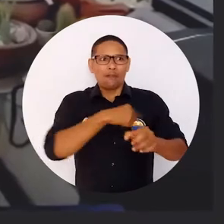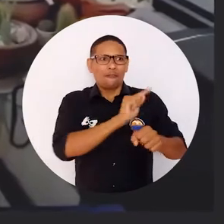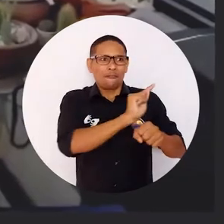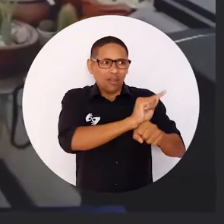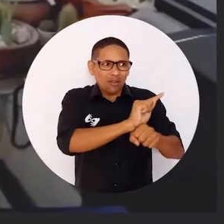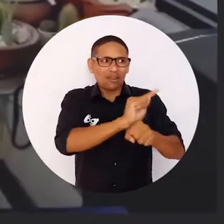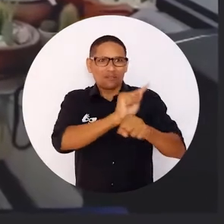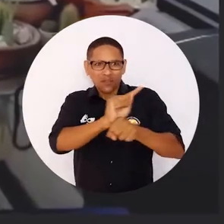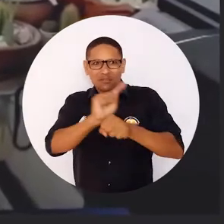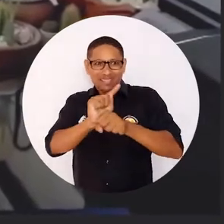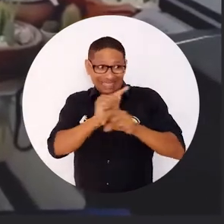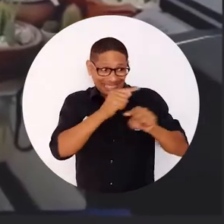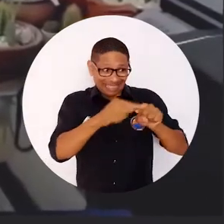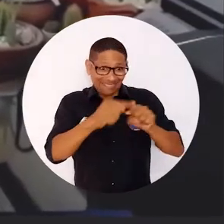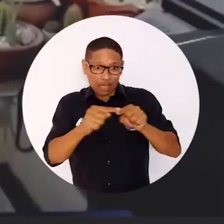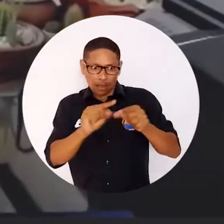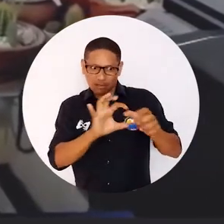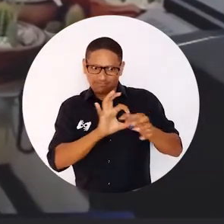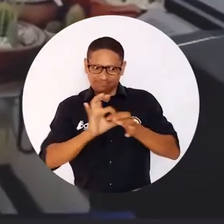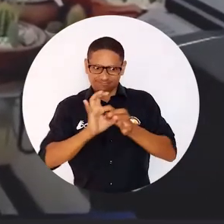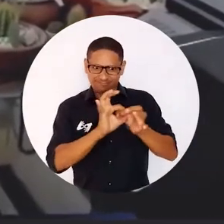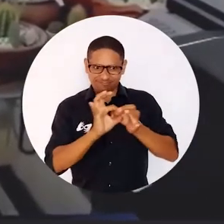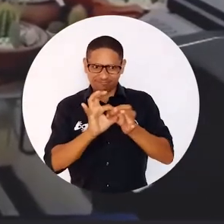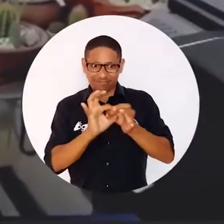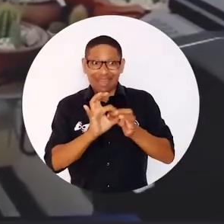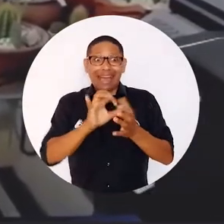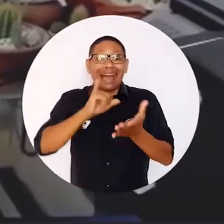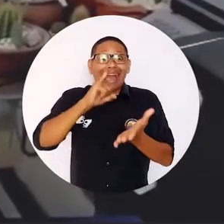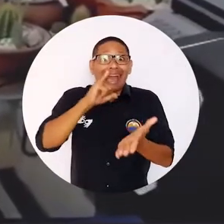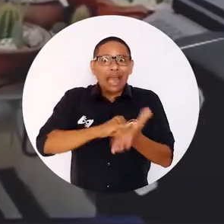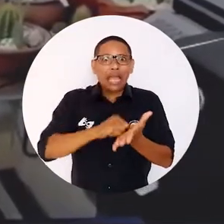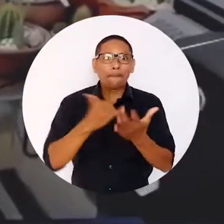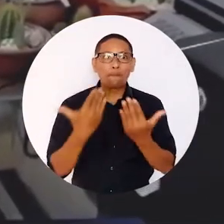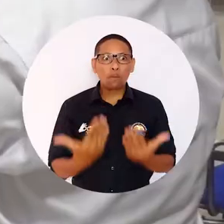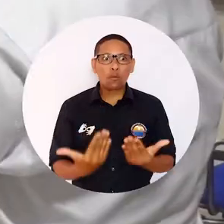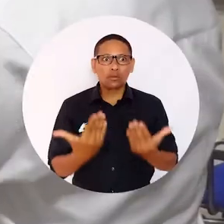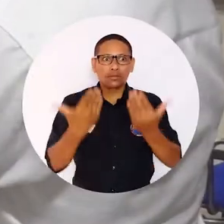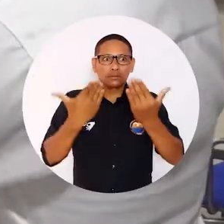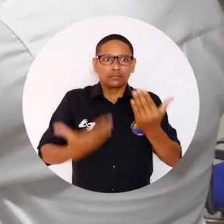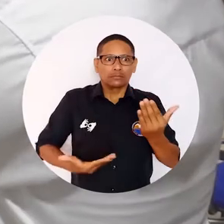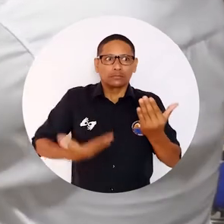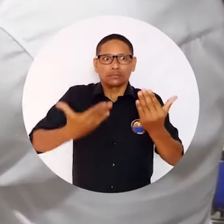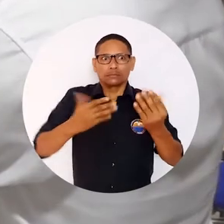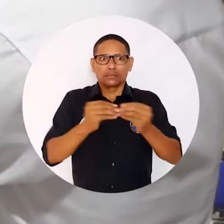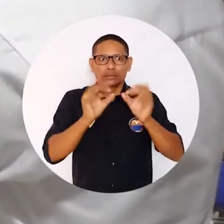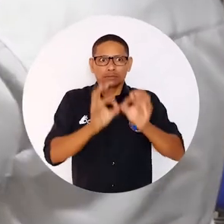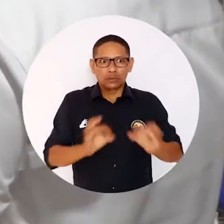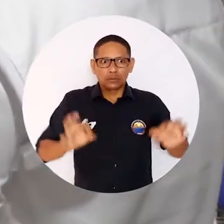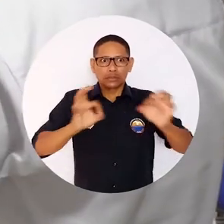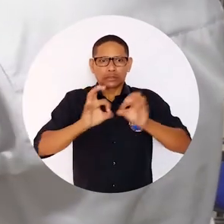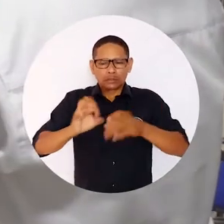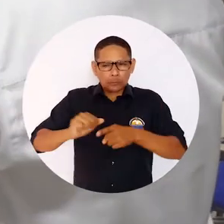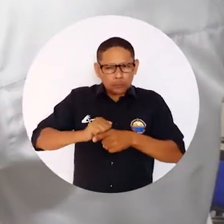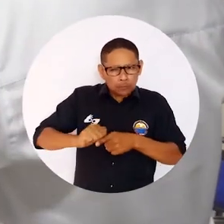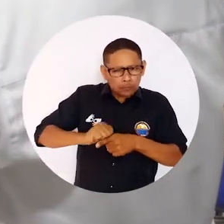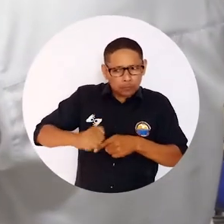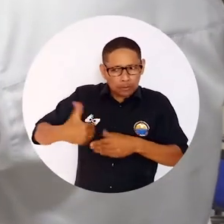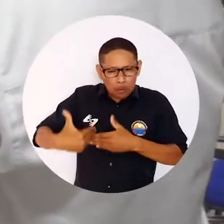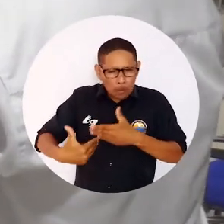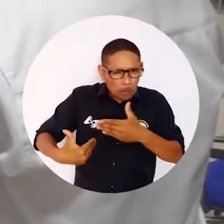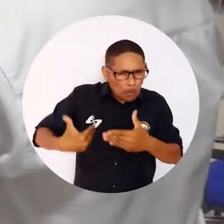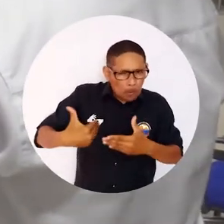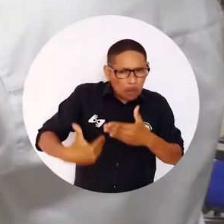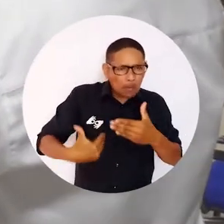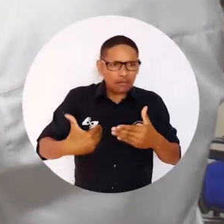entre las facultades de la Universidad de Magdalena posibilitan precisamente que vayamos haciendo o poniendo en práctica el discurso